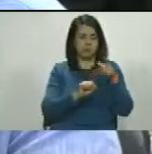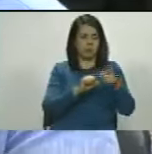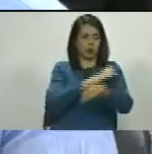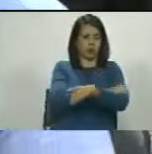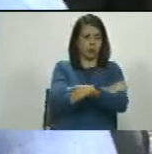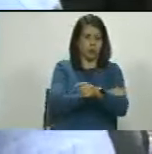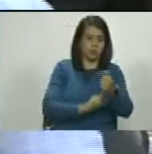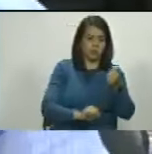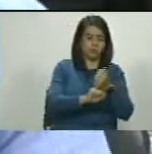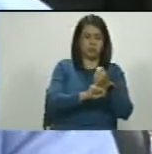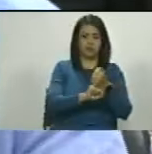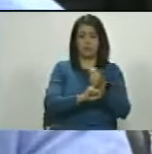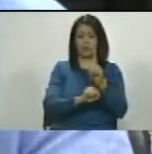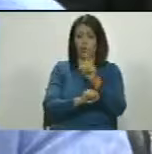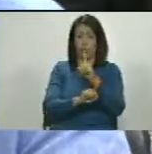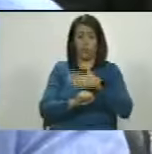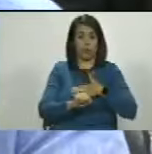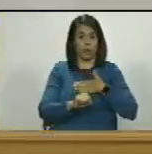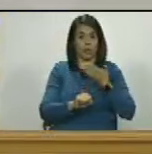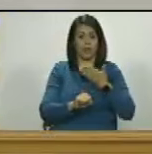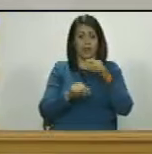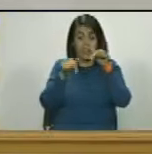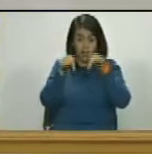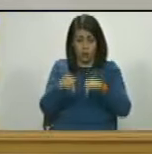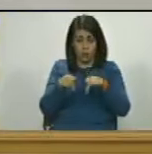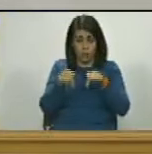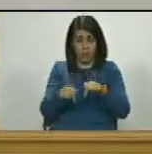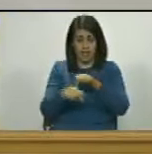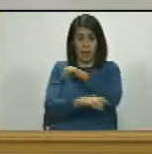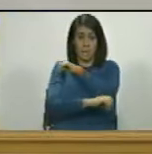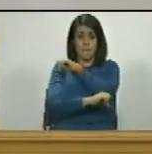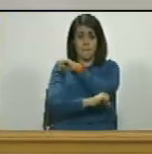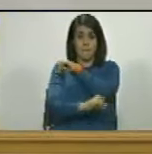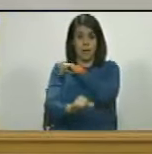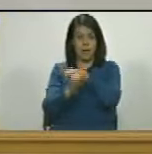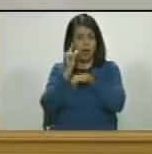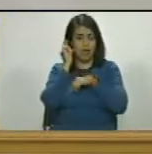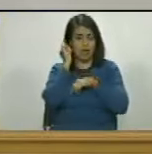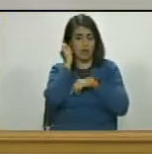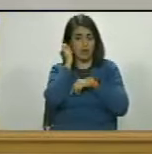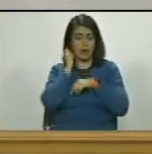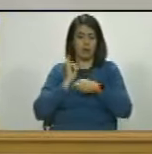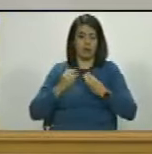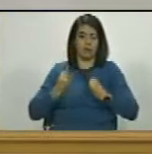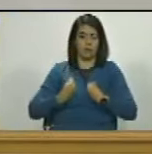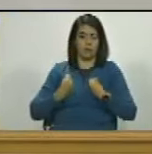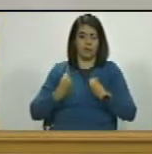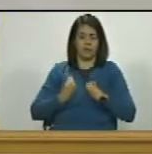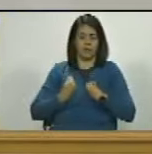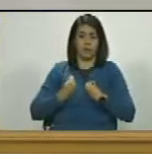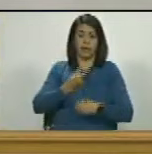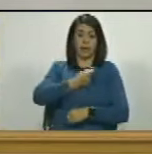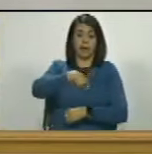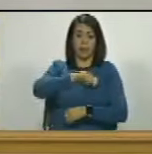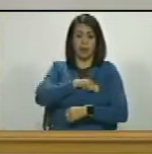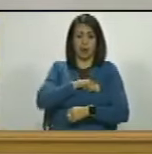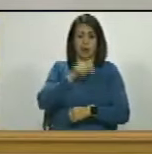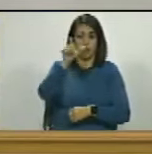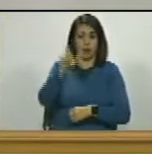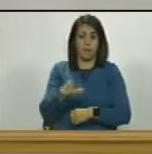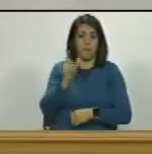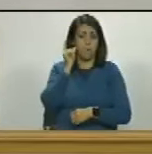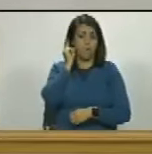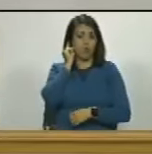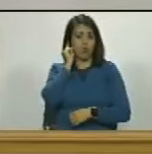este momento hay una delincuente que está refugiada en España y esa delincuente